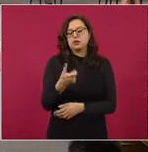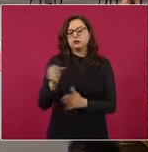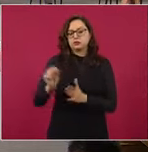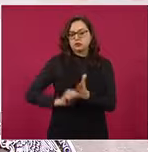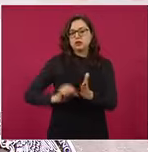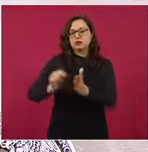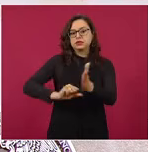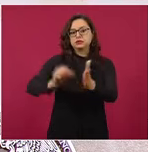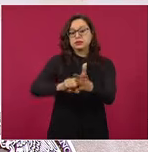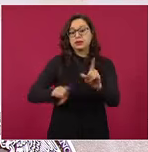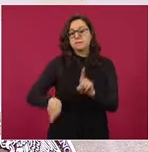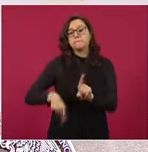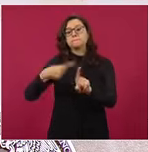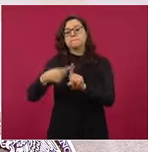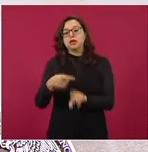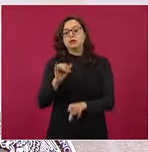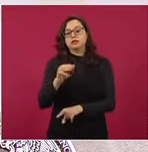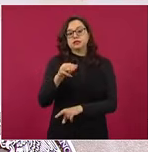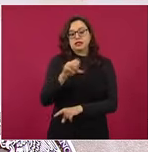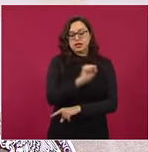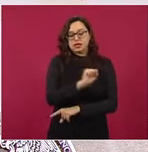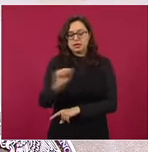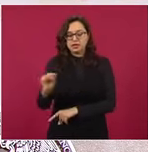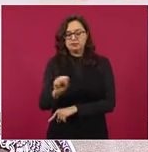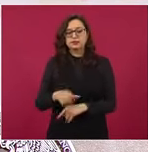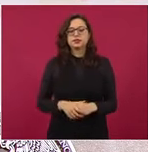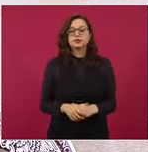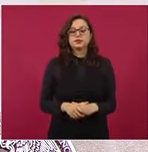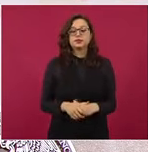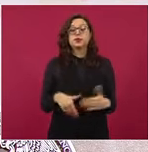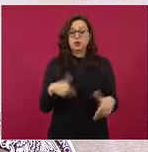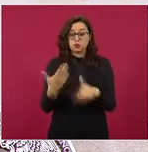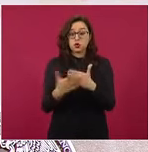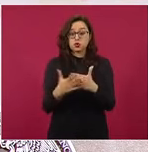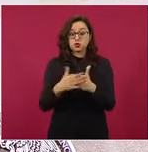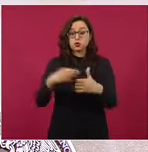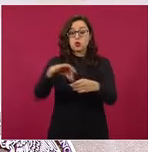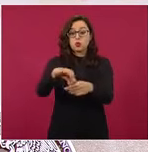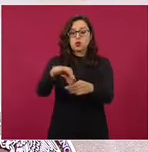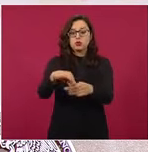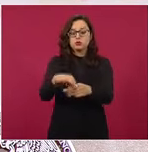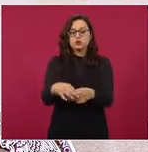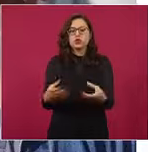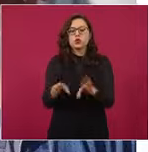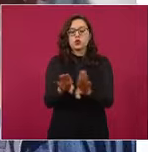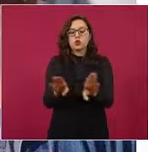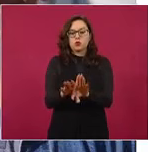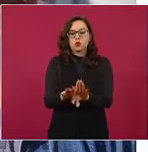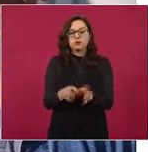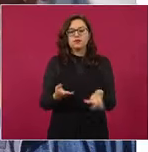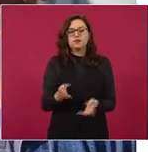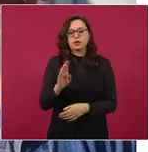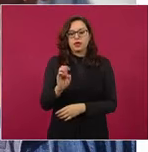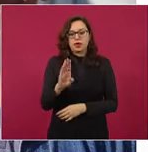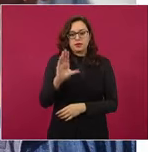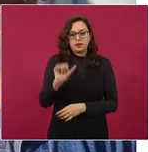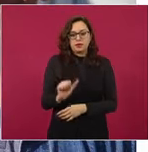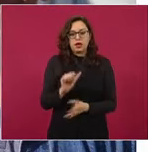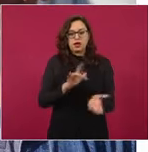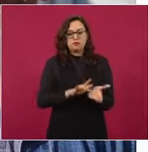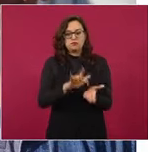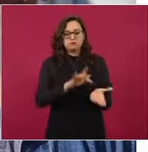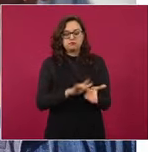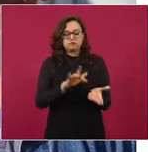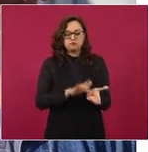Esto también en el marco del tiempo de la veda electoral, decir que la beca se otorgará de manera